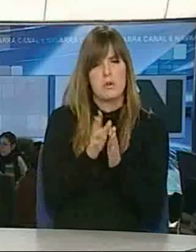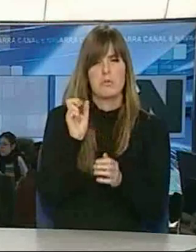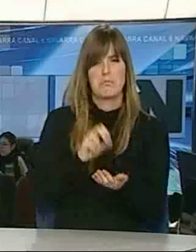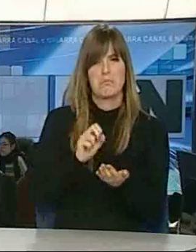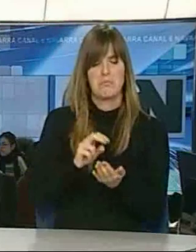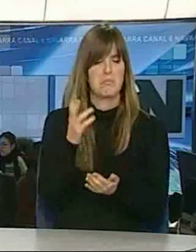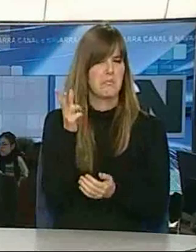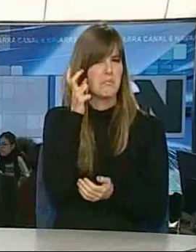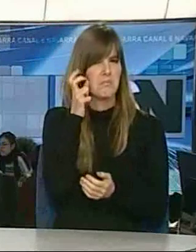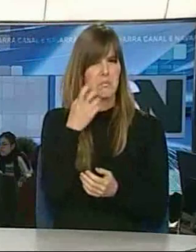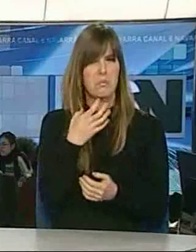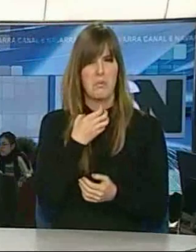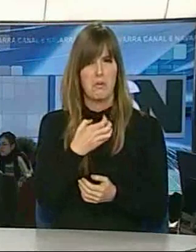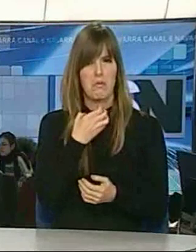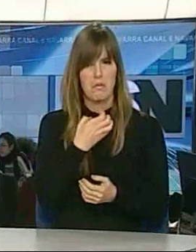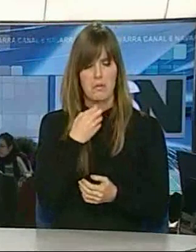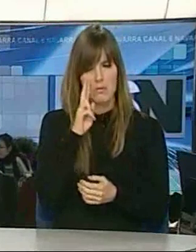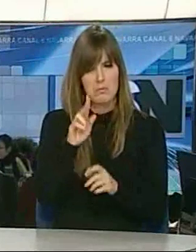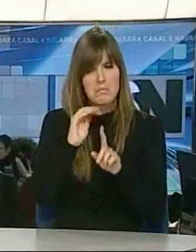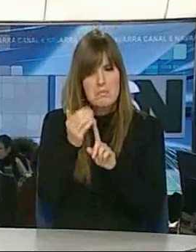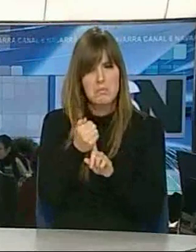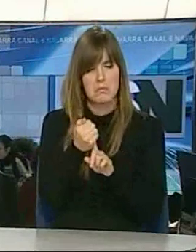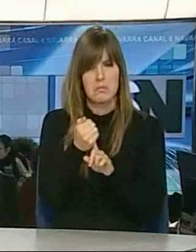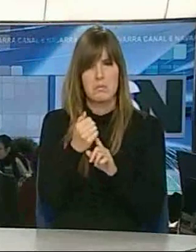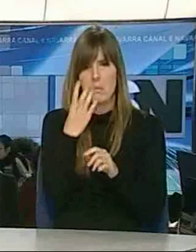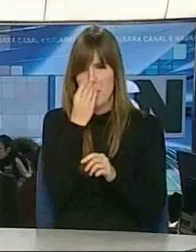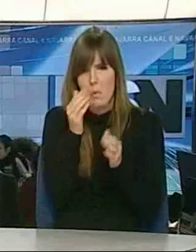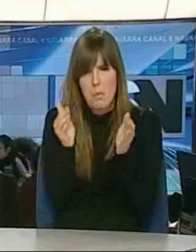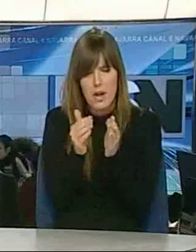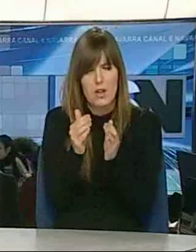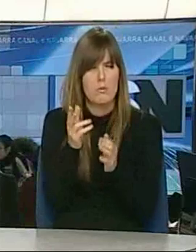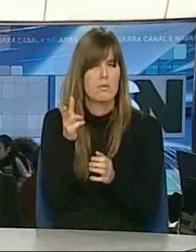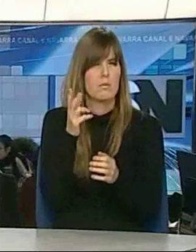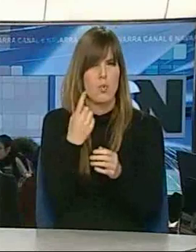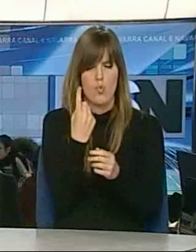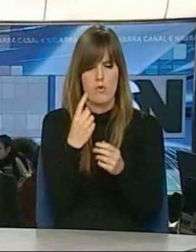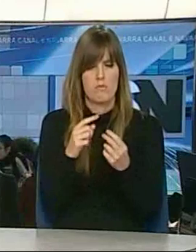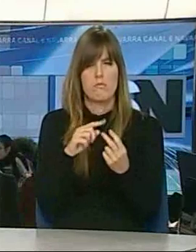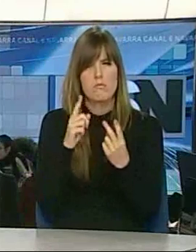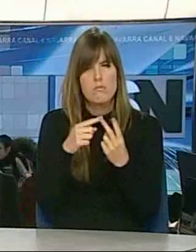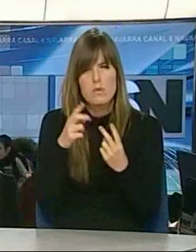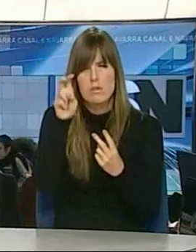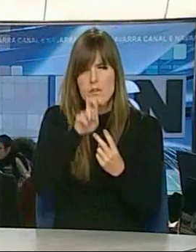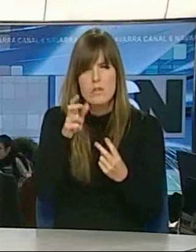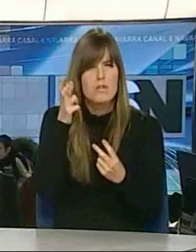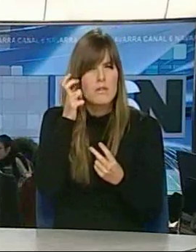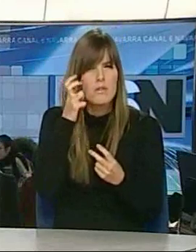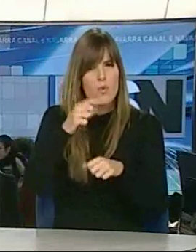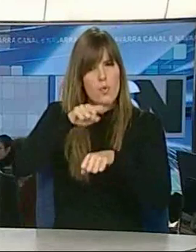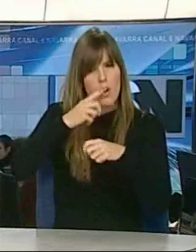un cachorro rico chiquitín de cuatro días en unas zarzas, se lo llevaron, estuvieron, oían más chillos, más chillos y no conseguían encontrarlo. Una hora después